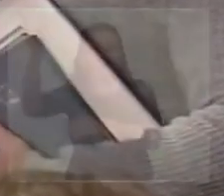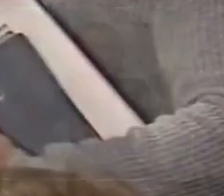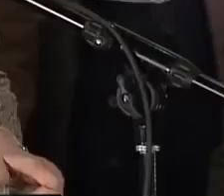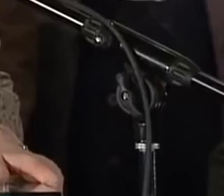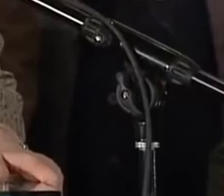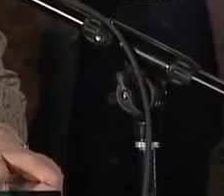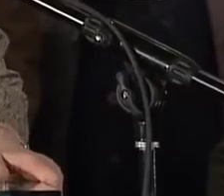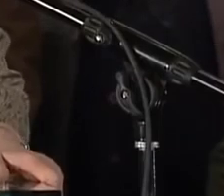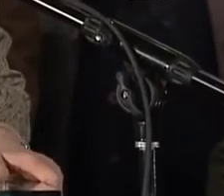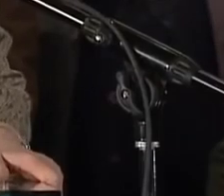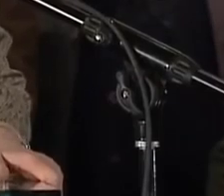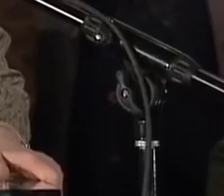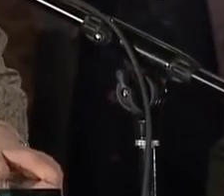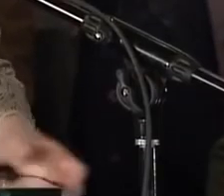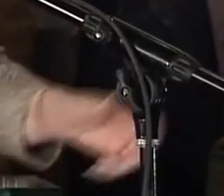tocó vivir.